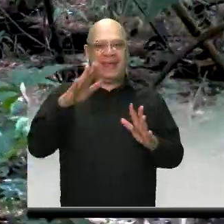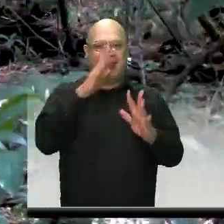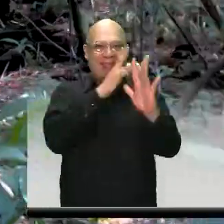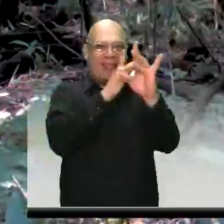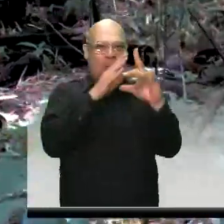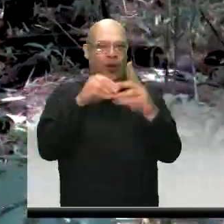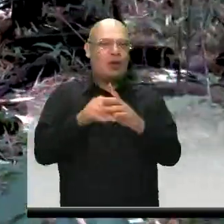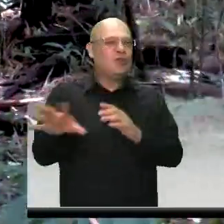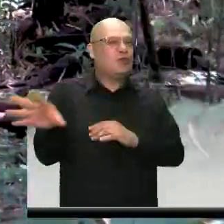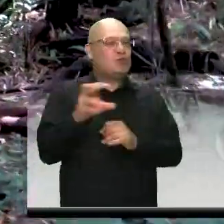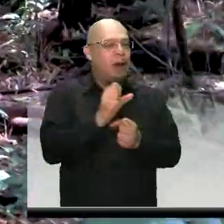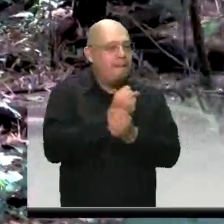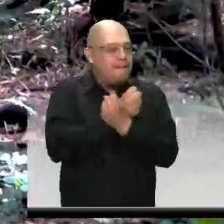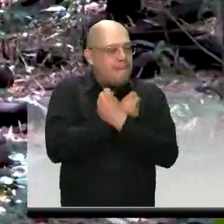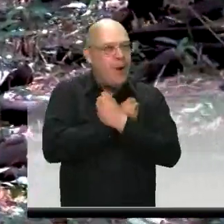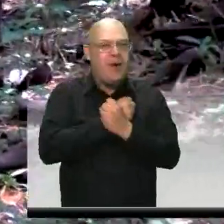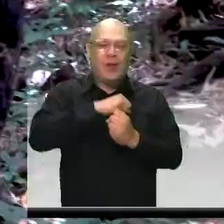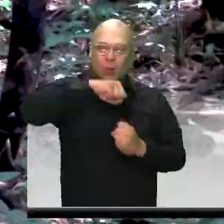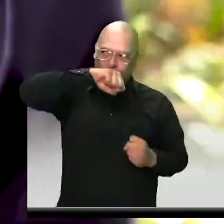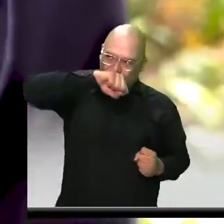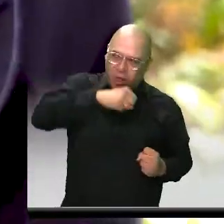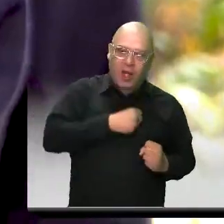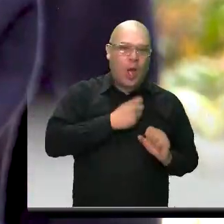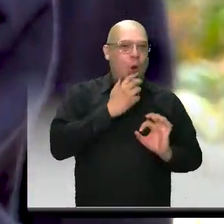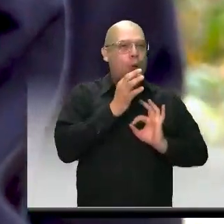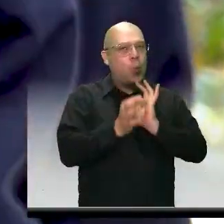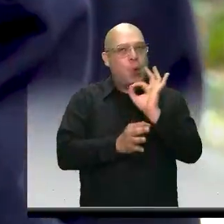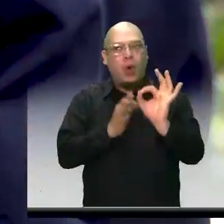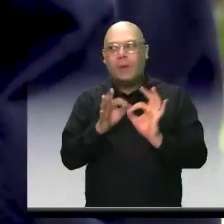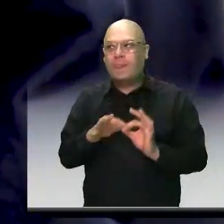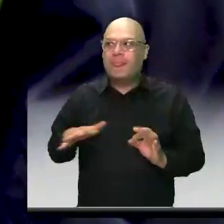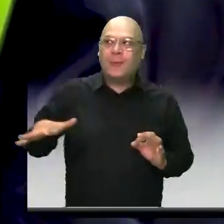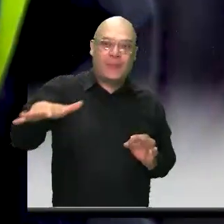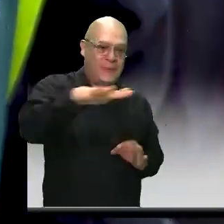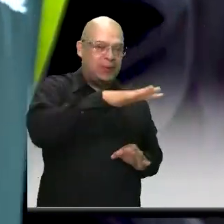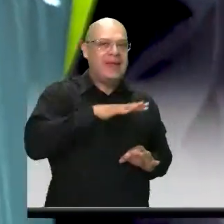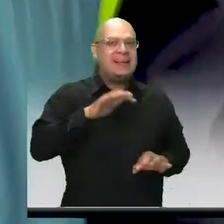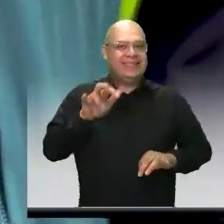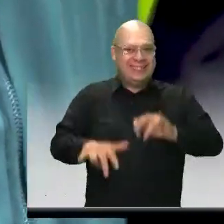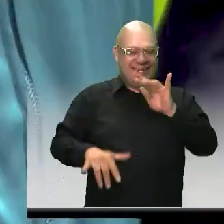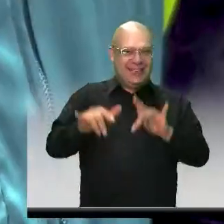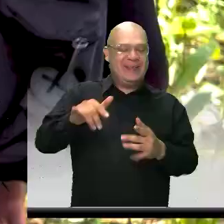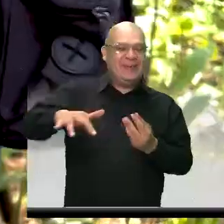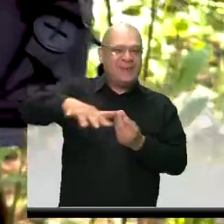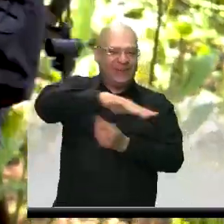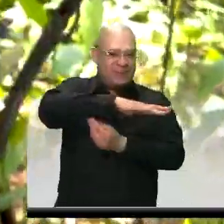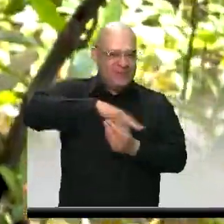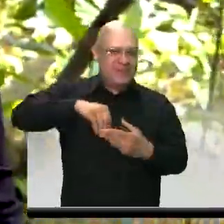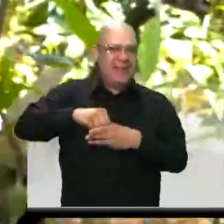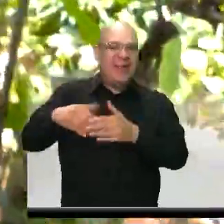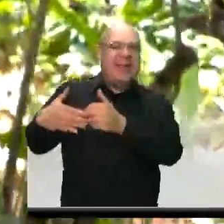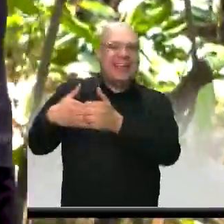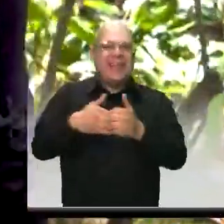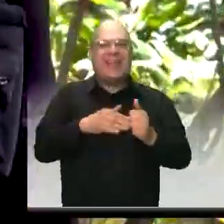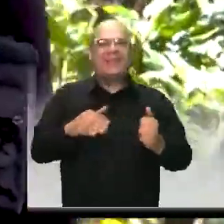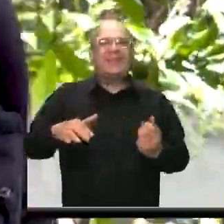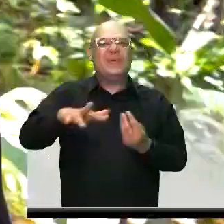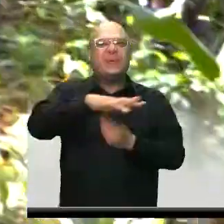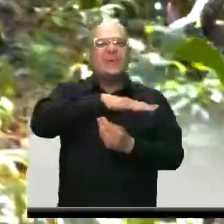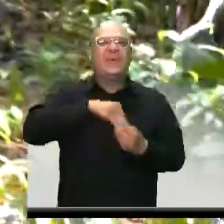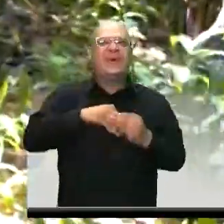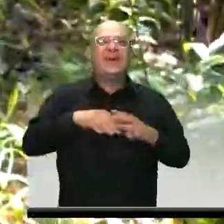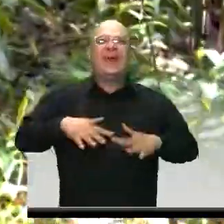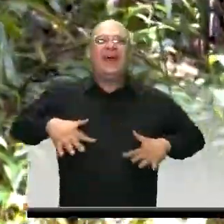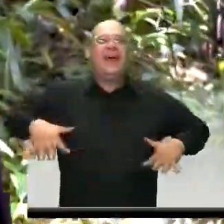de este hermoso espacio, a que cuiden y protejan de la mano de la Secretaría de Medio Ambiente y de nuestros guías ambientales este pulmón verde